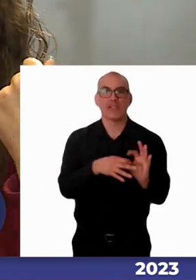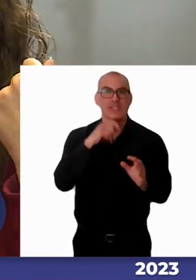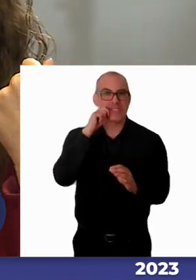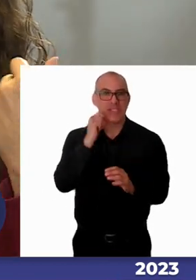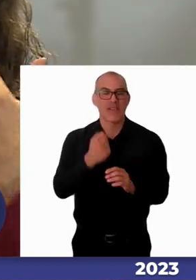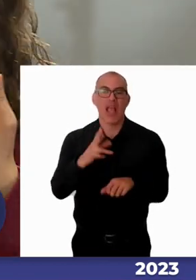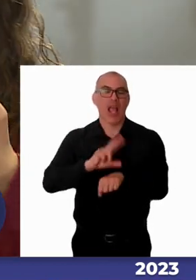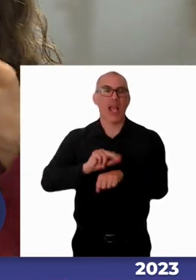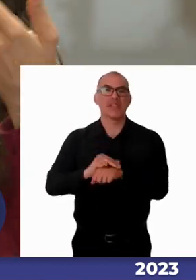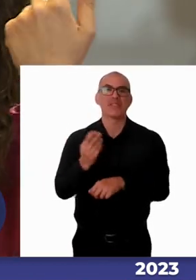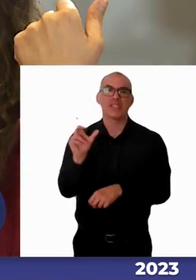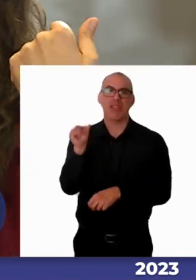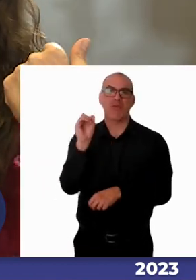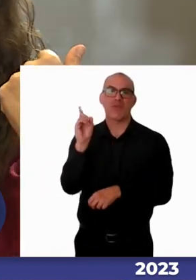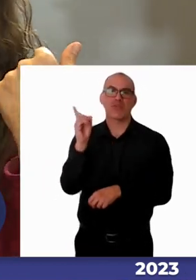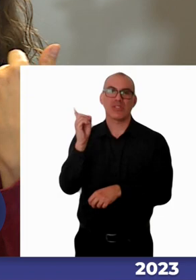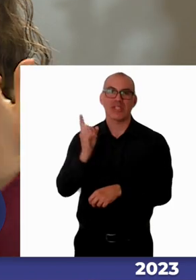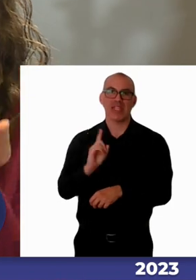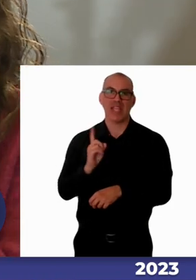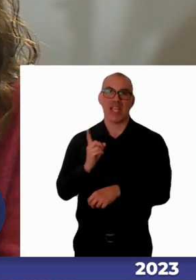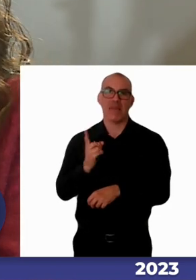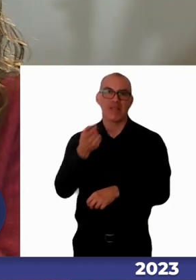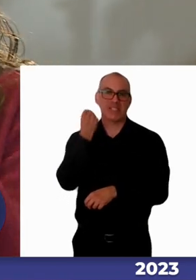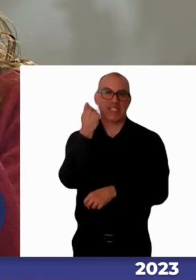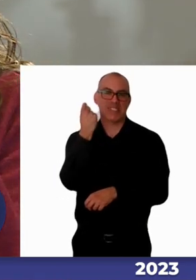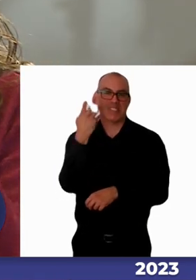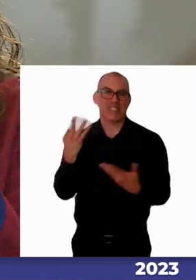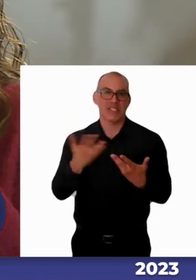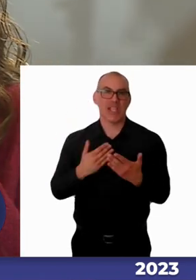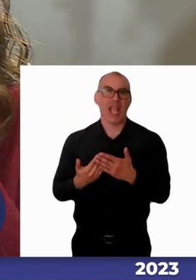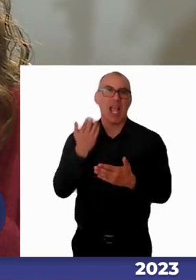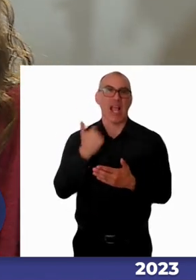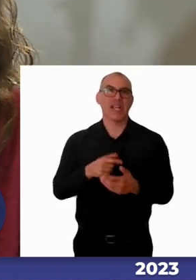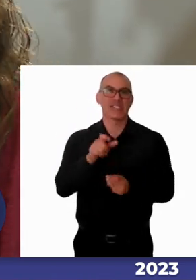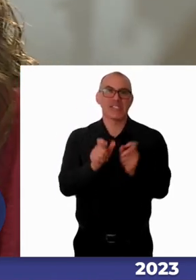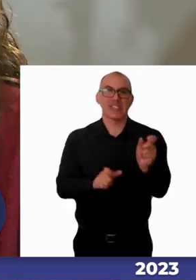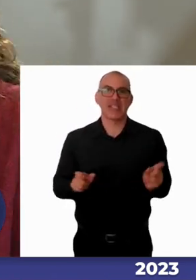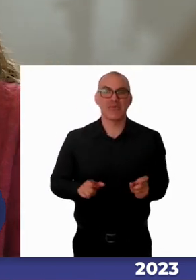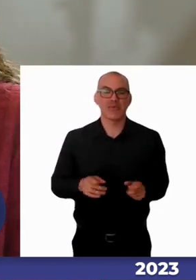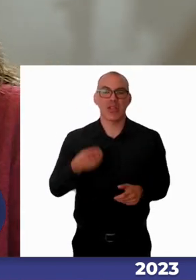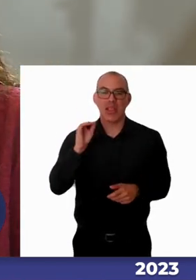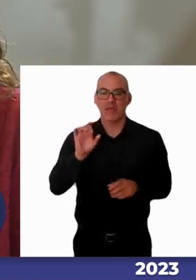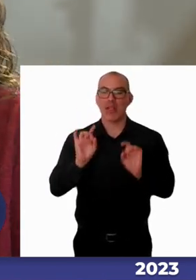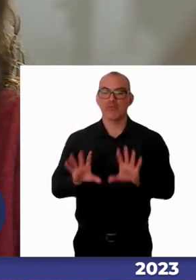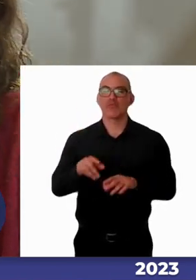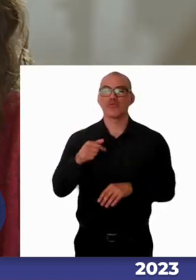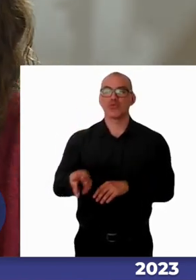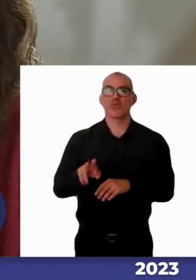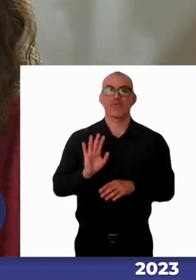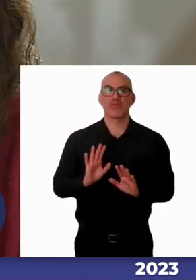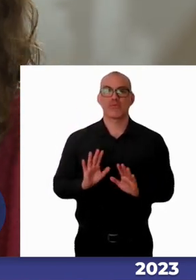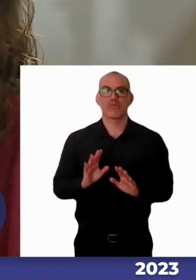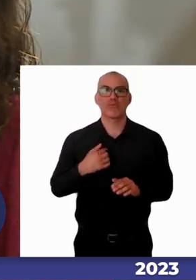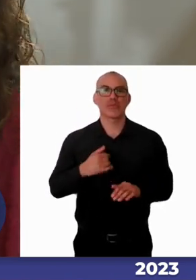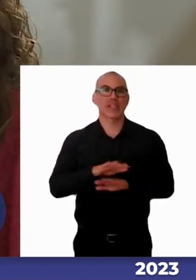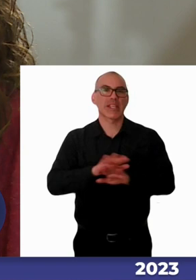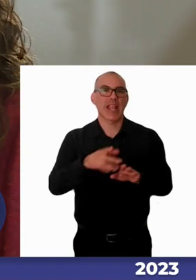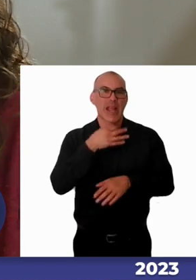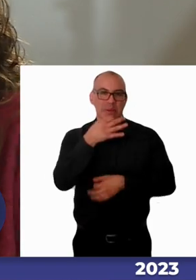discapacidad al concepto que teníamos antes donde la persona es el discapacitado ya con eso me voy a callar por el momento